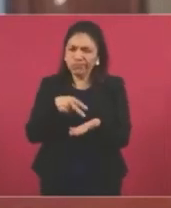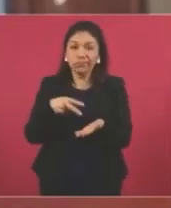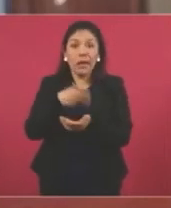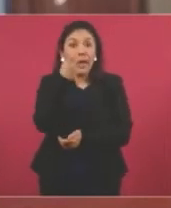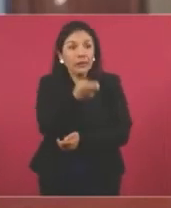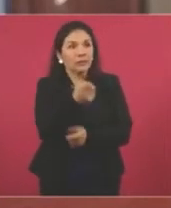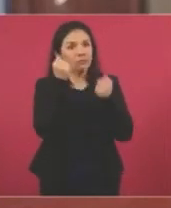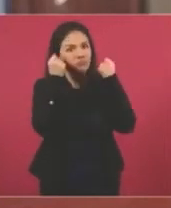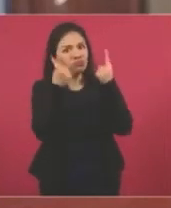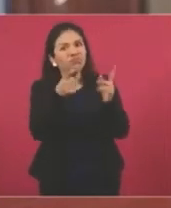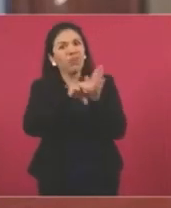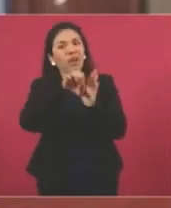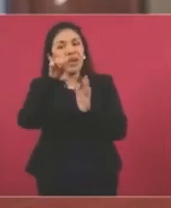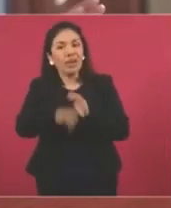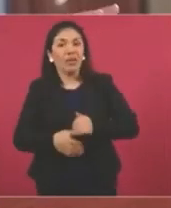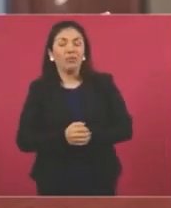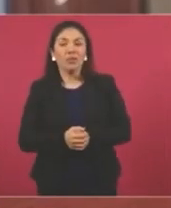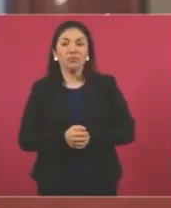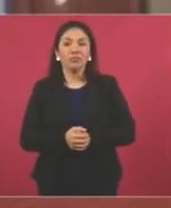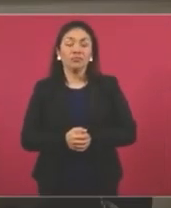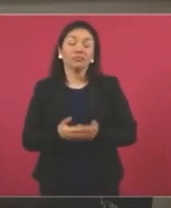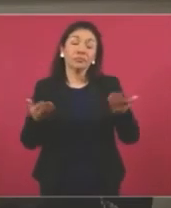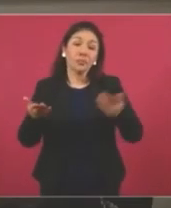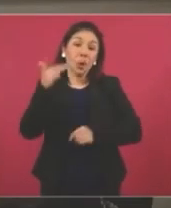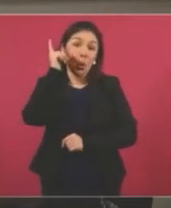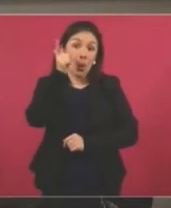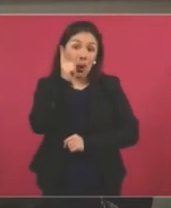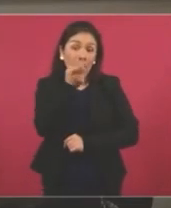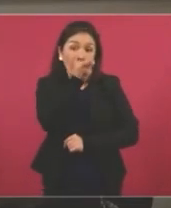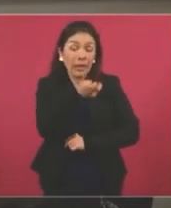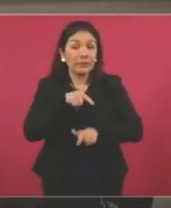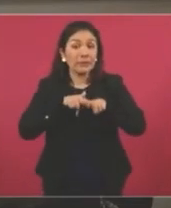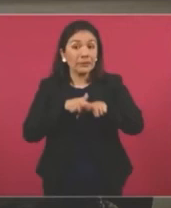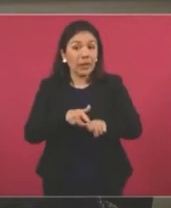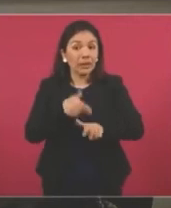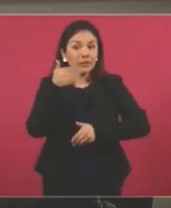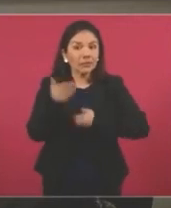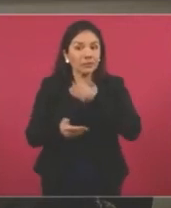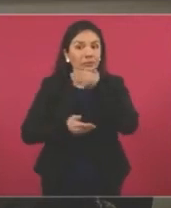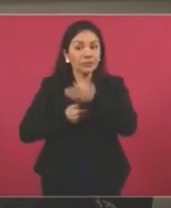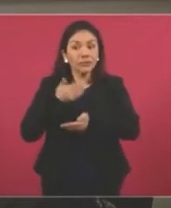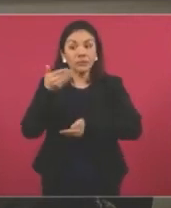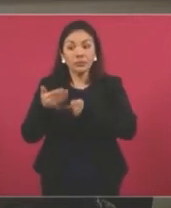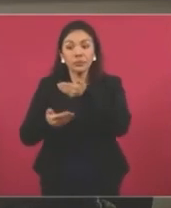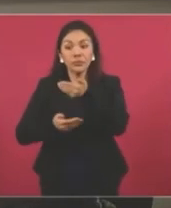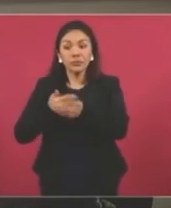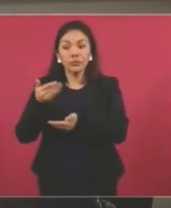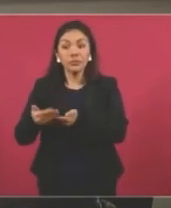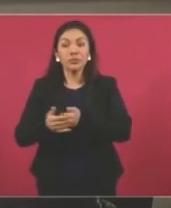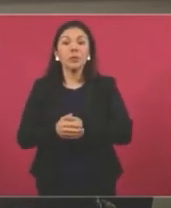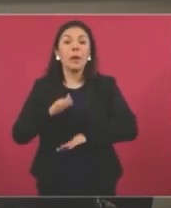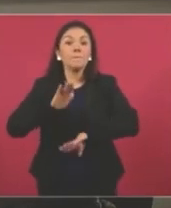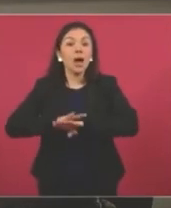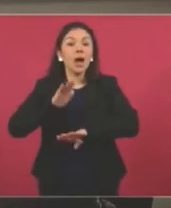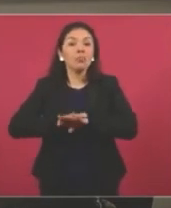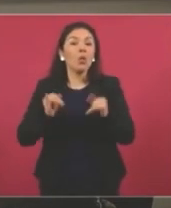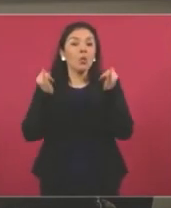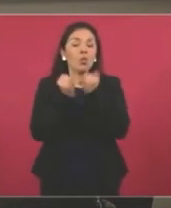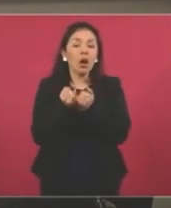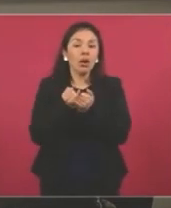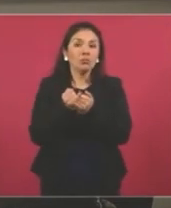ejemplo y ojalá esto siga sucediendo,